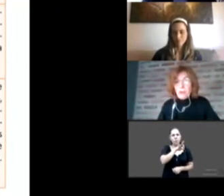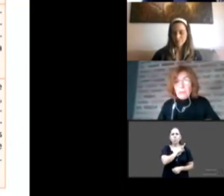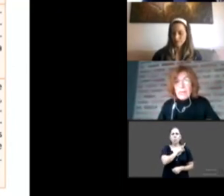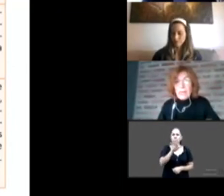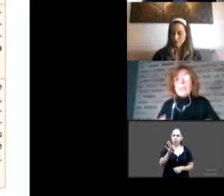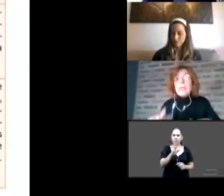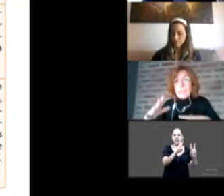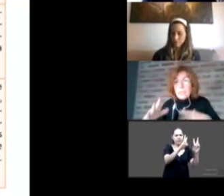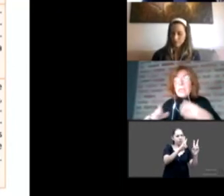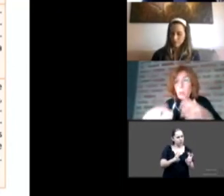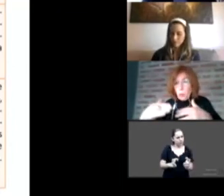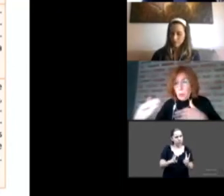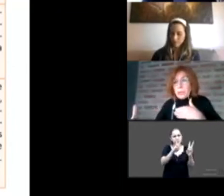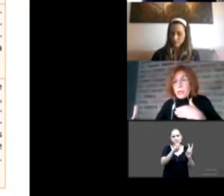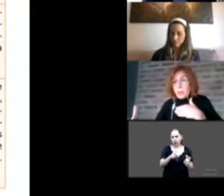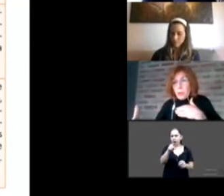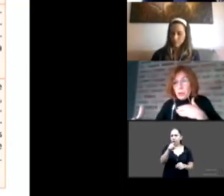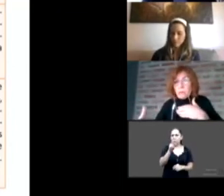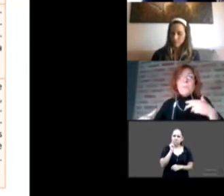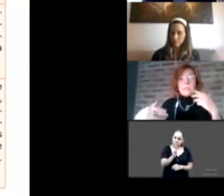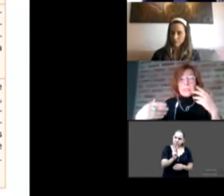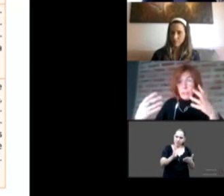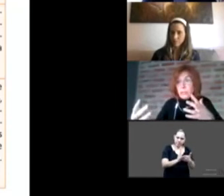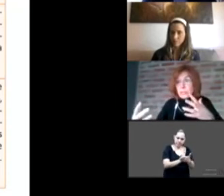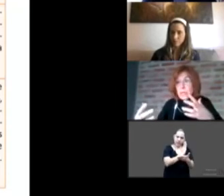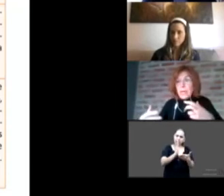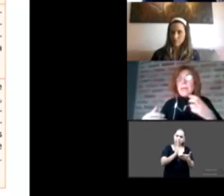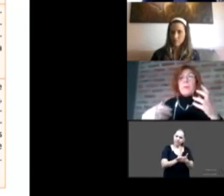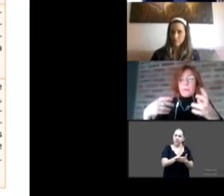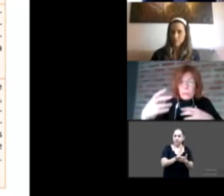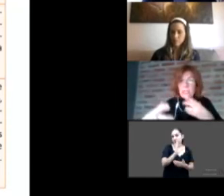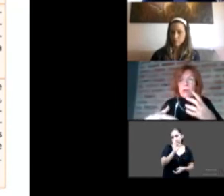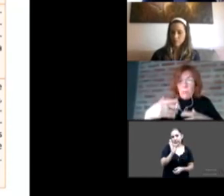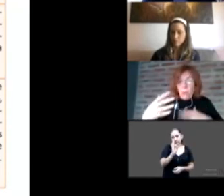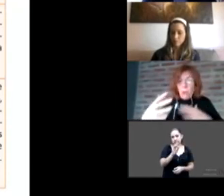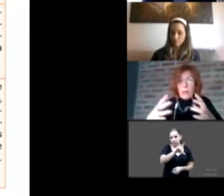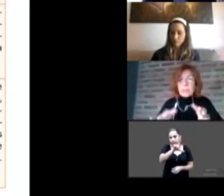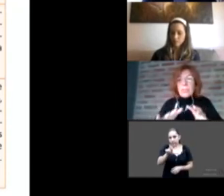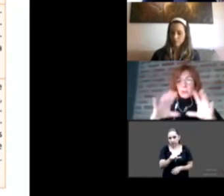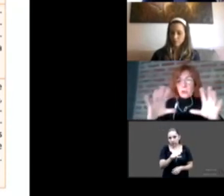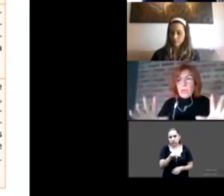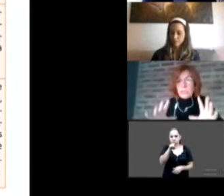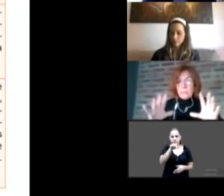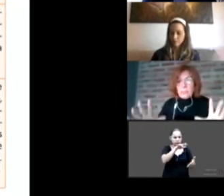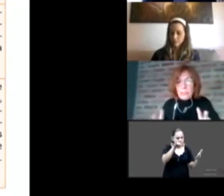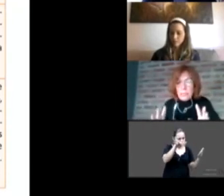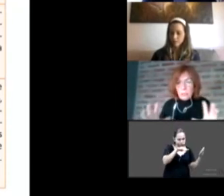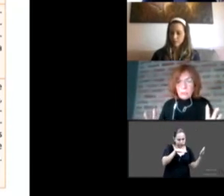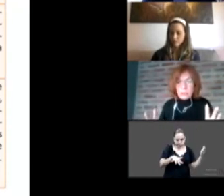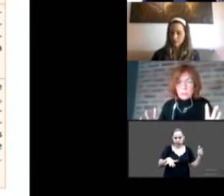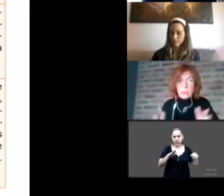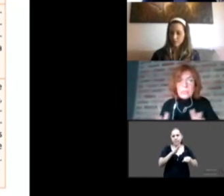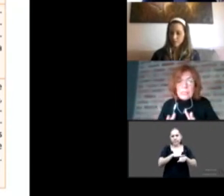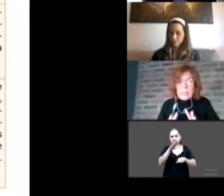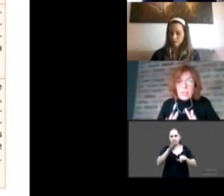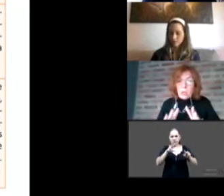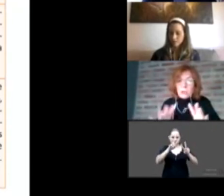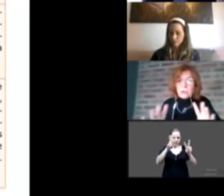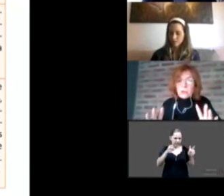de acogimiento familiar, y luego a esta reunión, si lo desea, profundizar un poco más en toda la temática del acogimiento.